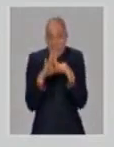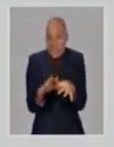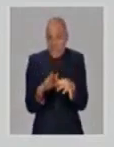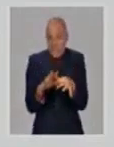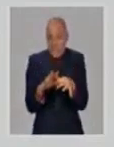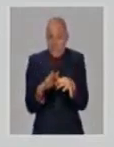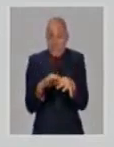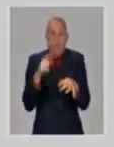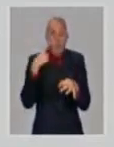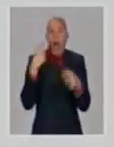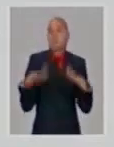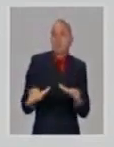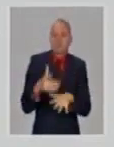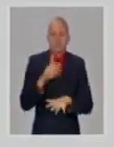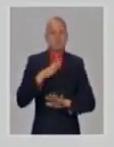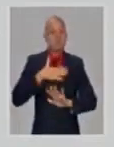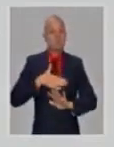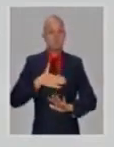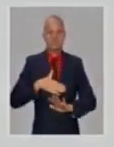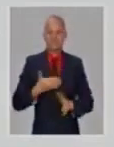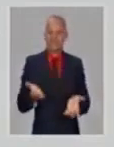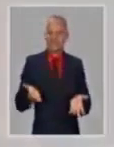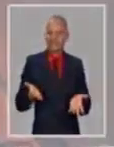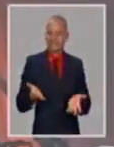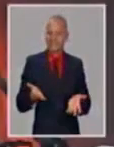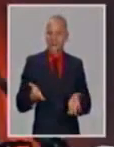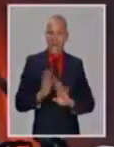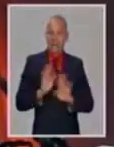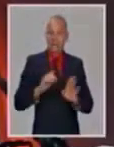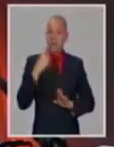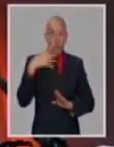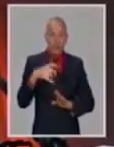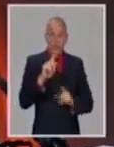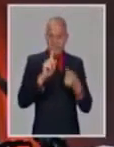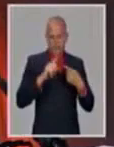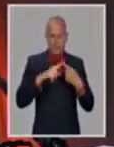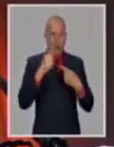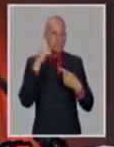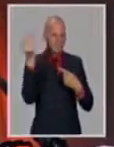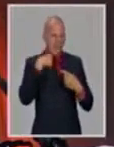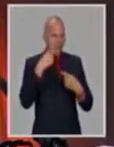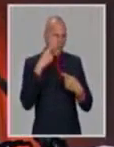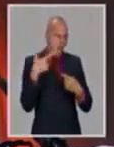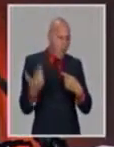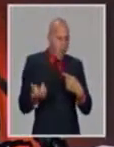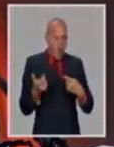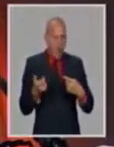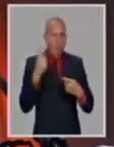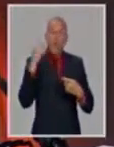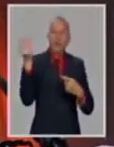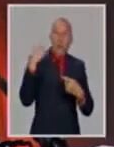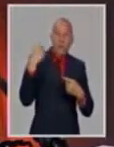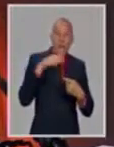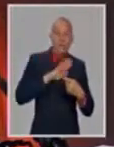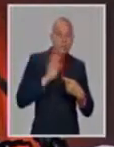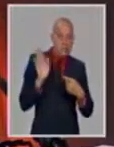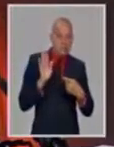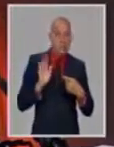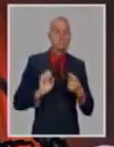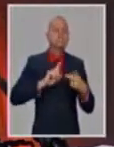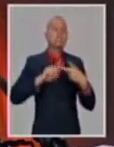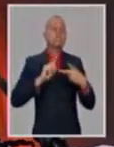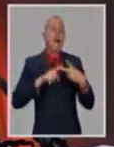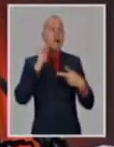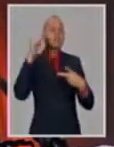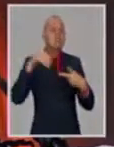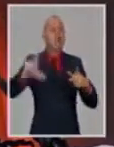enfrentarlo y la única forma de enfrentar el peligro primera es con información y sabiendo lo que hay que hacer y haciendo lo que hay que hacer y sosteniendo lo